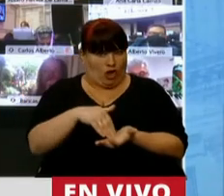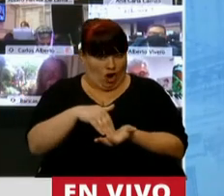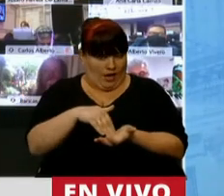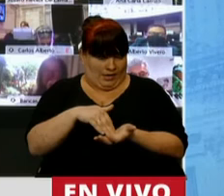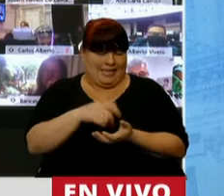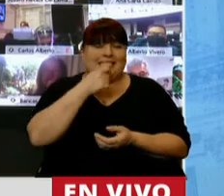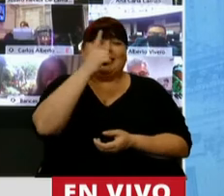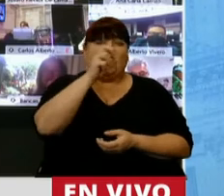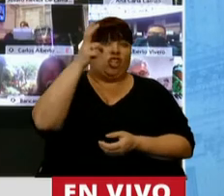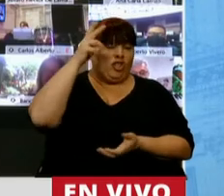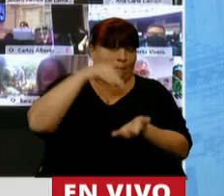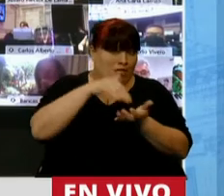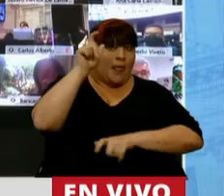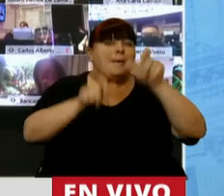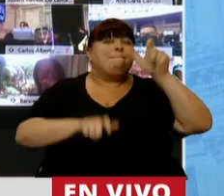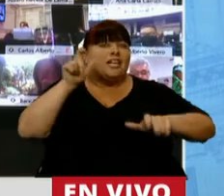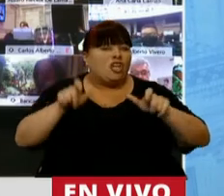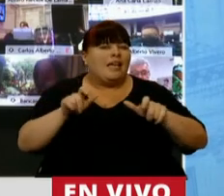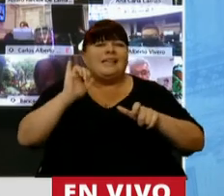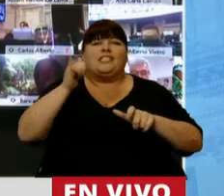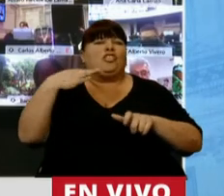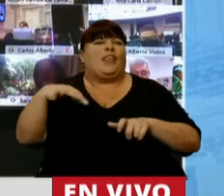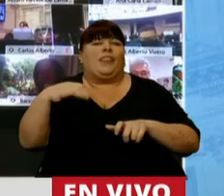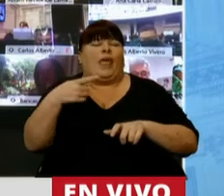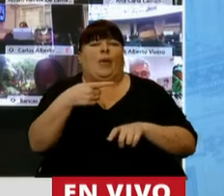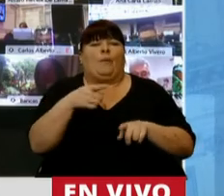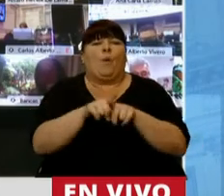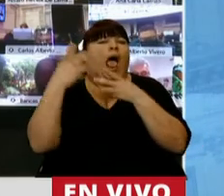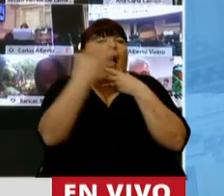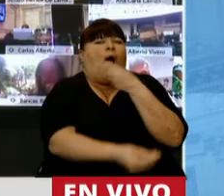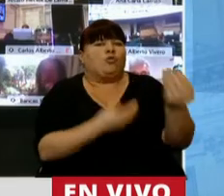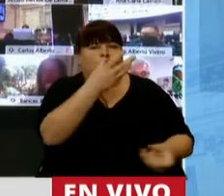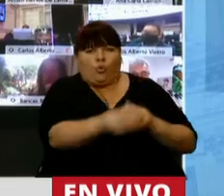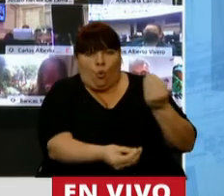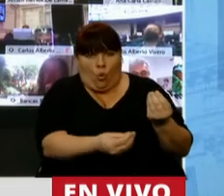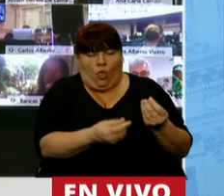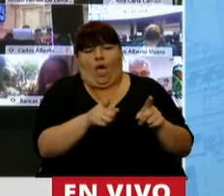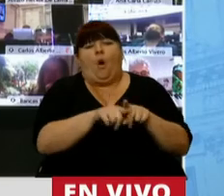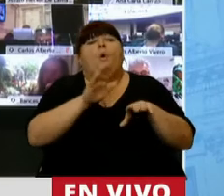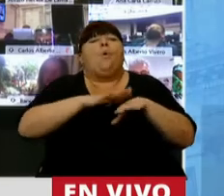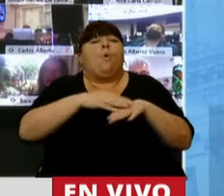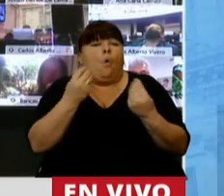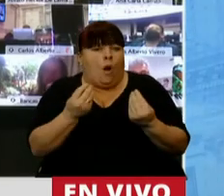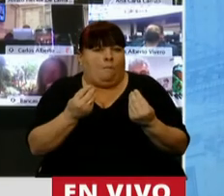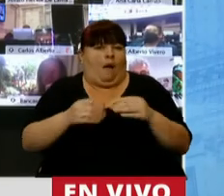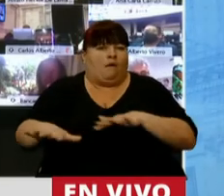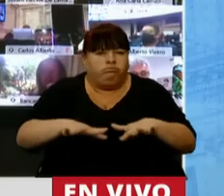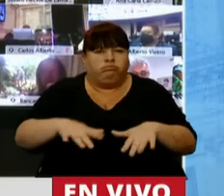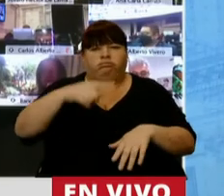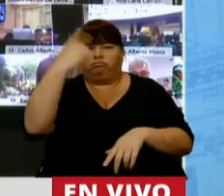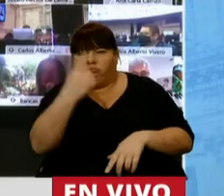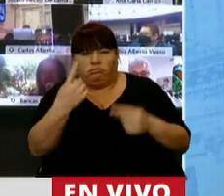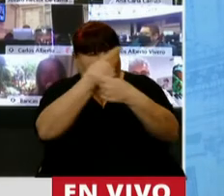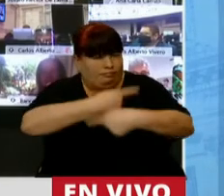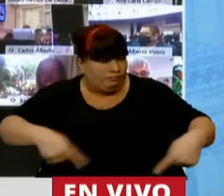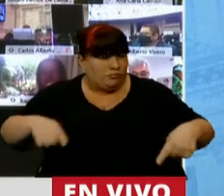O 108 millones de personas necesitaron ayuda humanitaria como consecuencia de los desastres